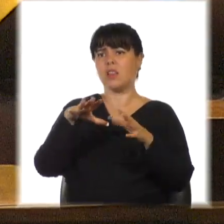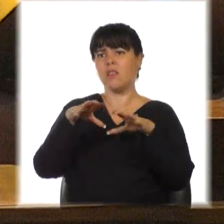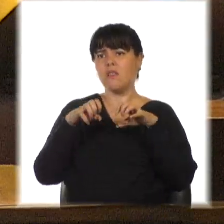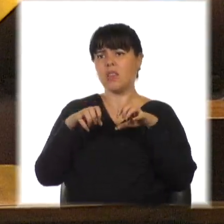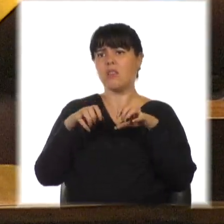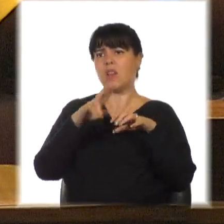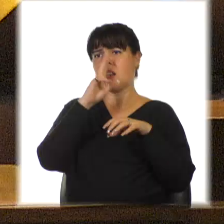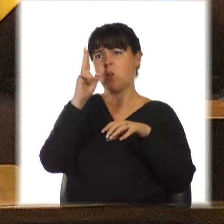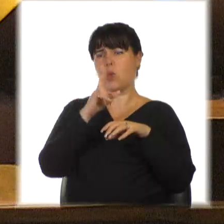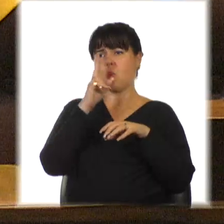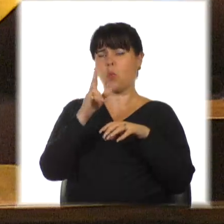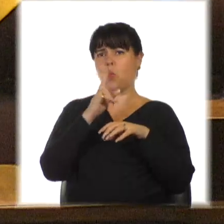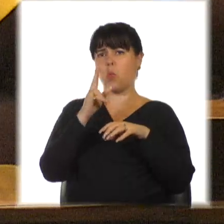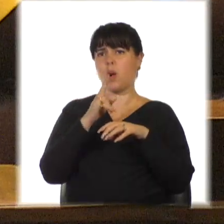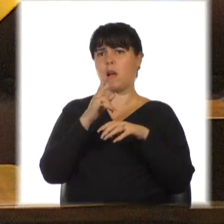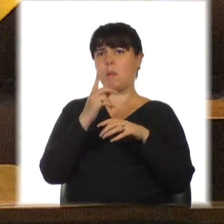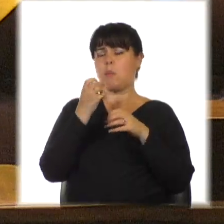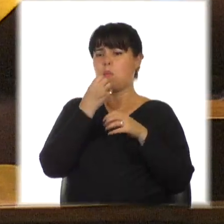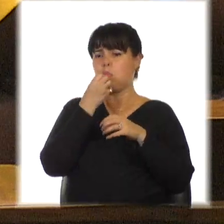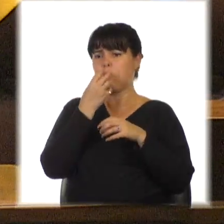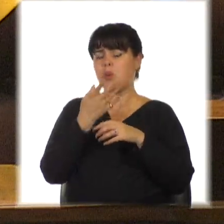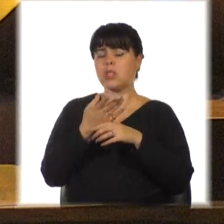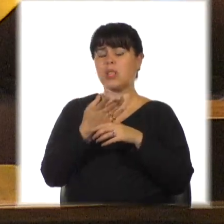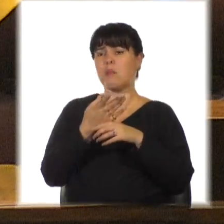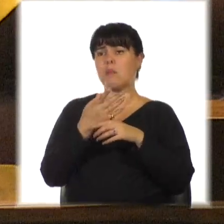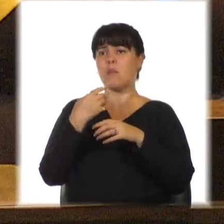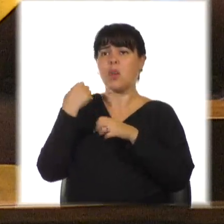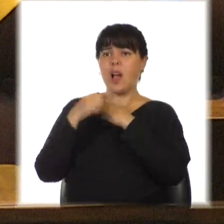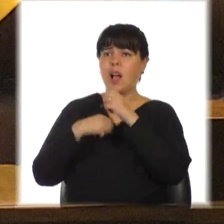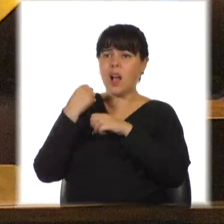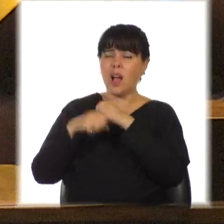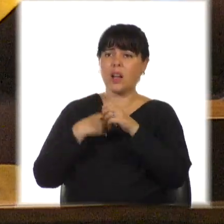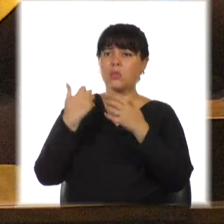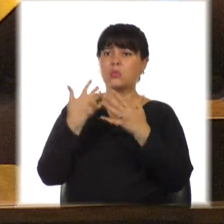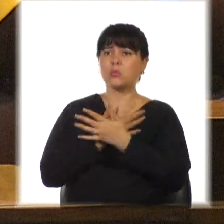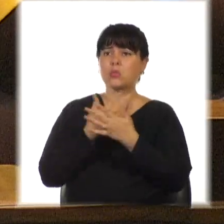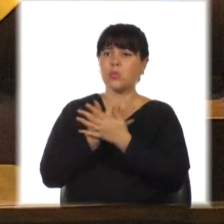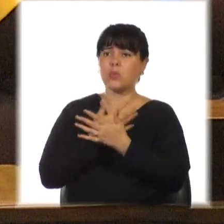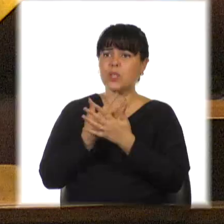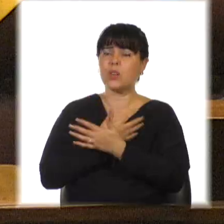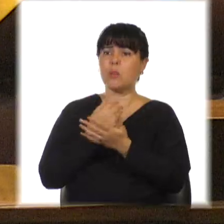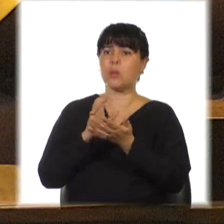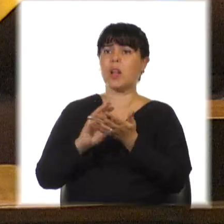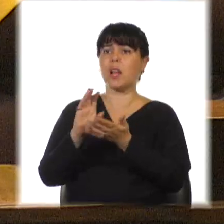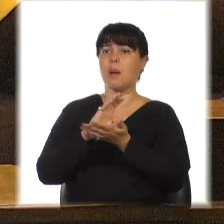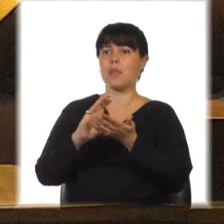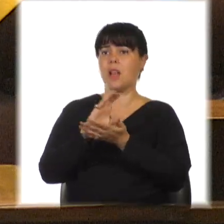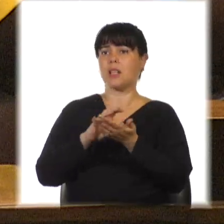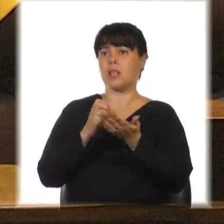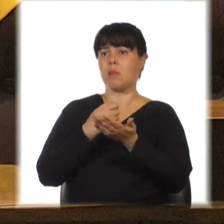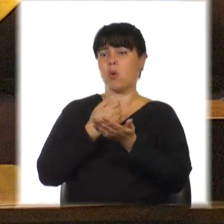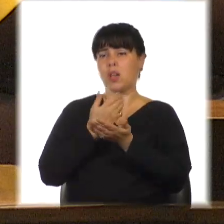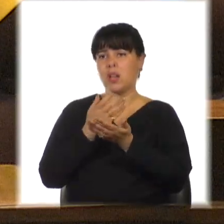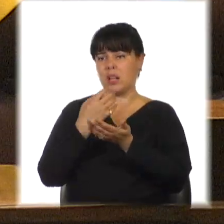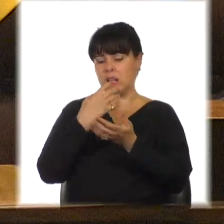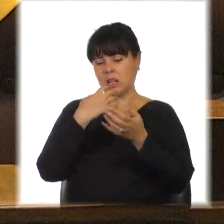sistema de la glorificación del capital consumista que nos cosifica, clasifica y excluye estructural